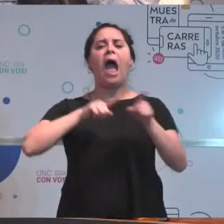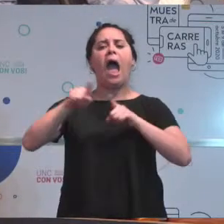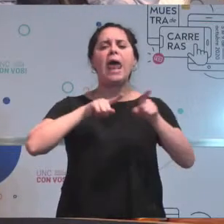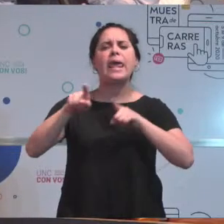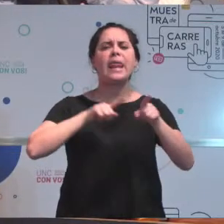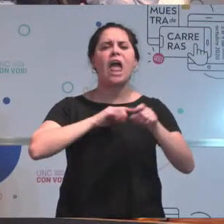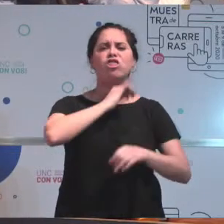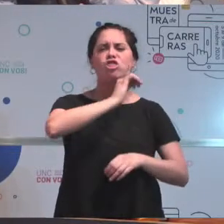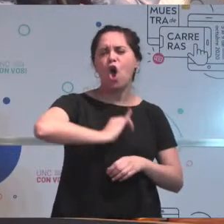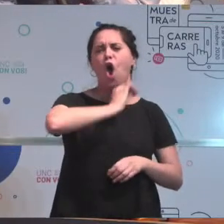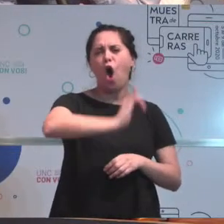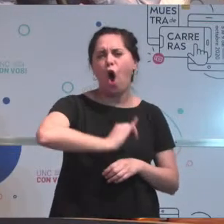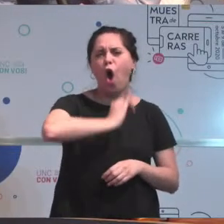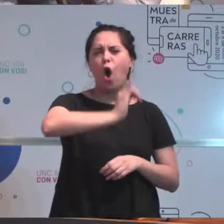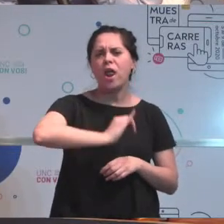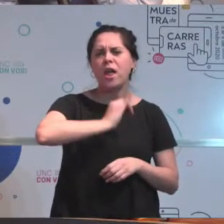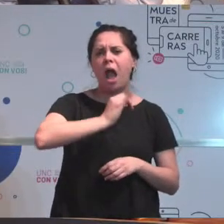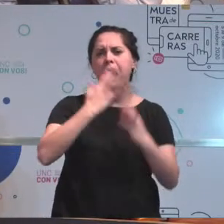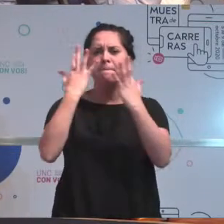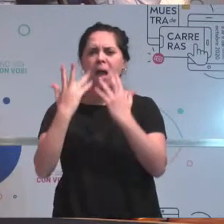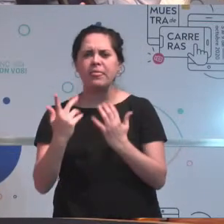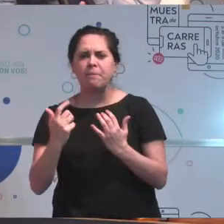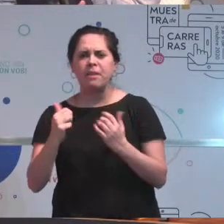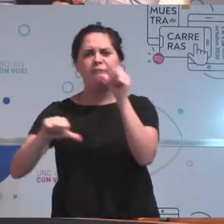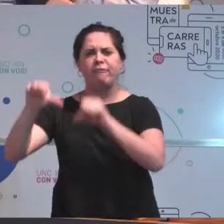la matemática y la física son muy avanzadas.